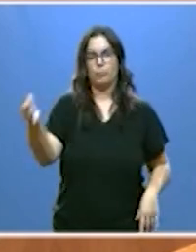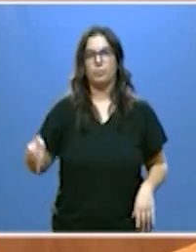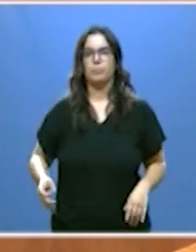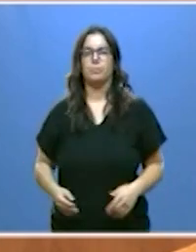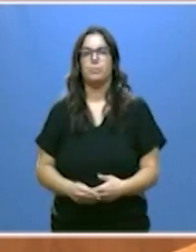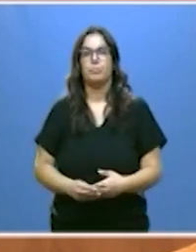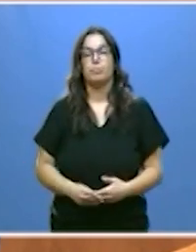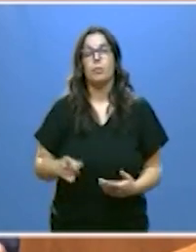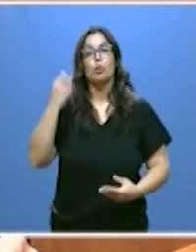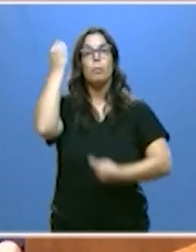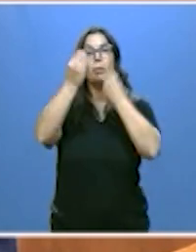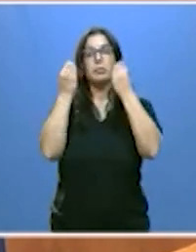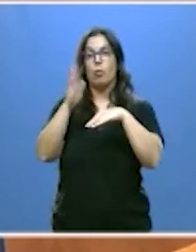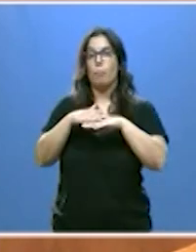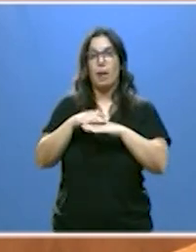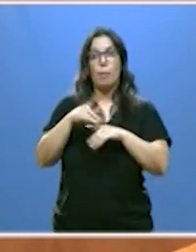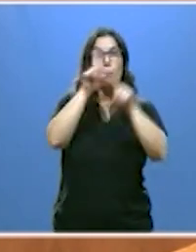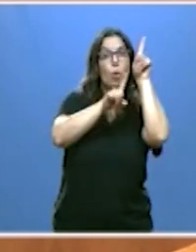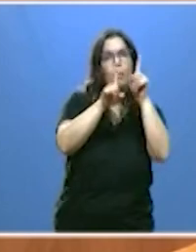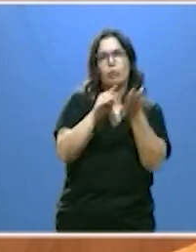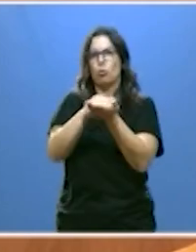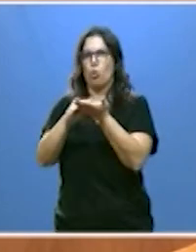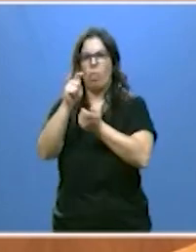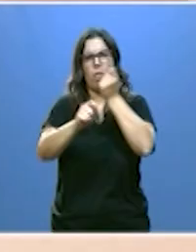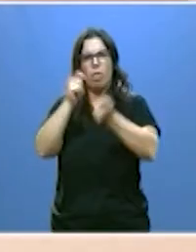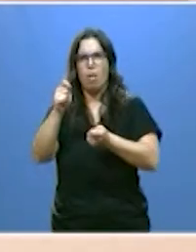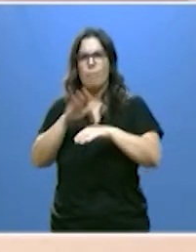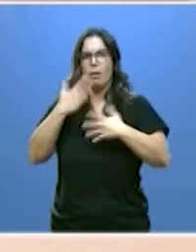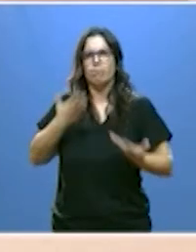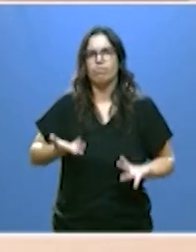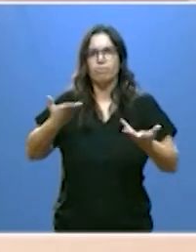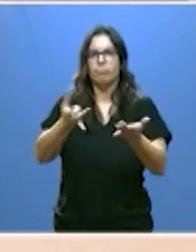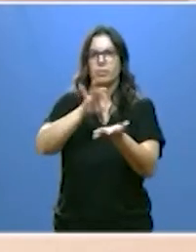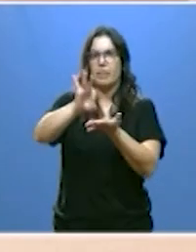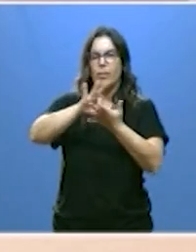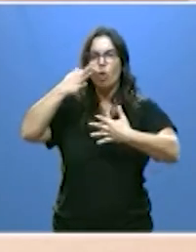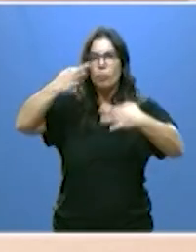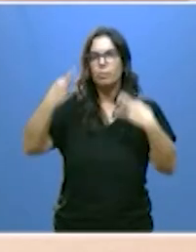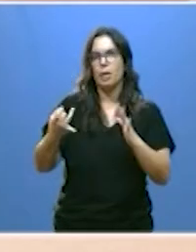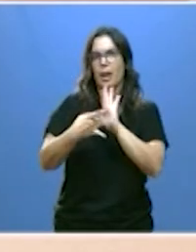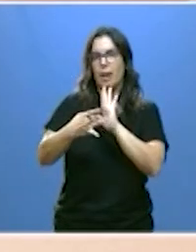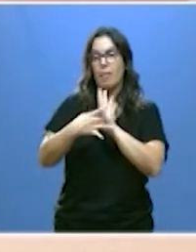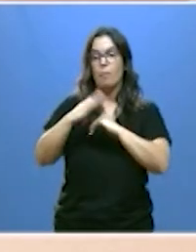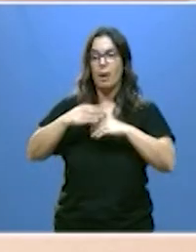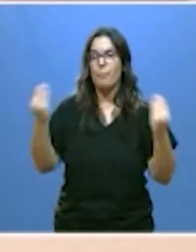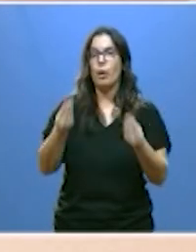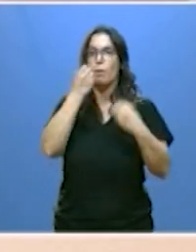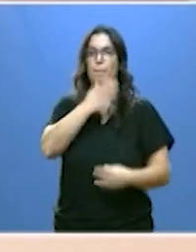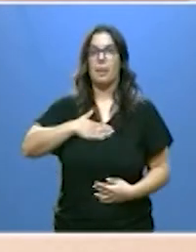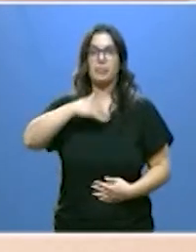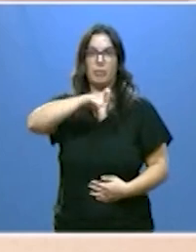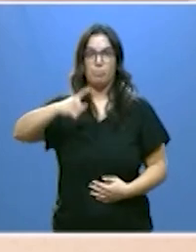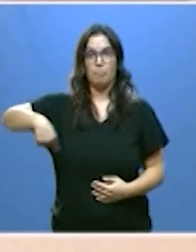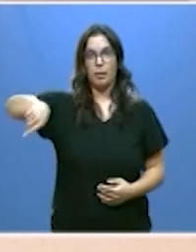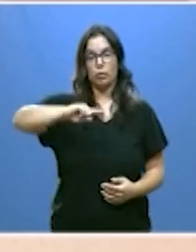Pensado para resolver problemas, para garantizar servicios de calidad que mejoren el bienestar de las personas,